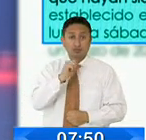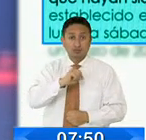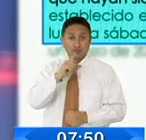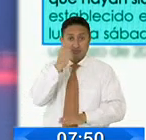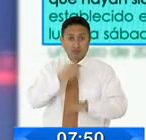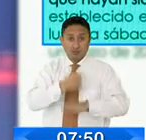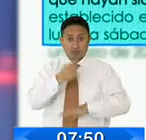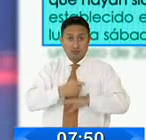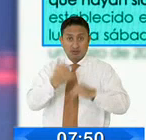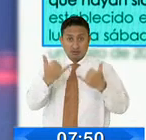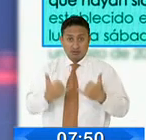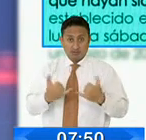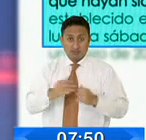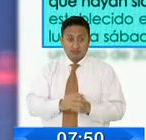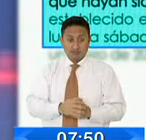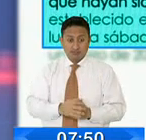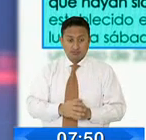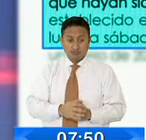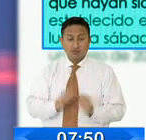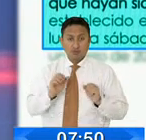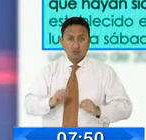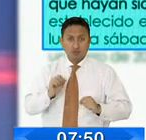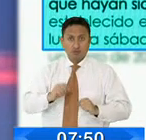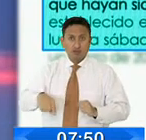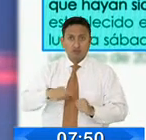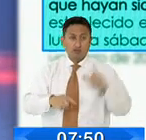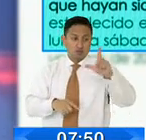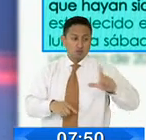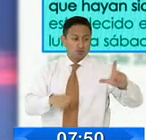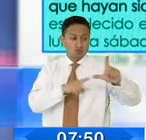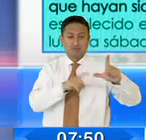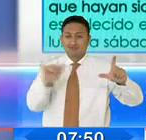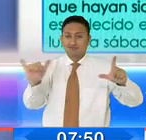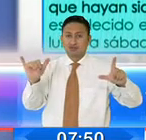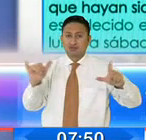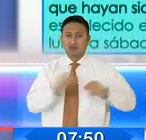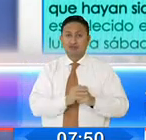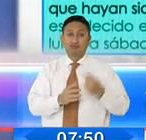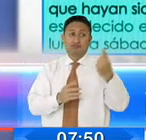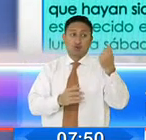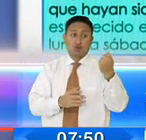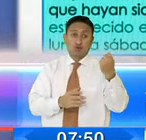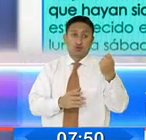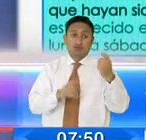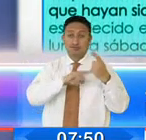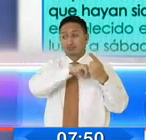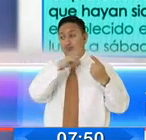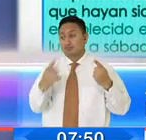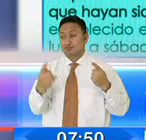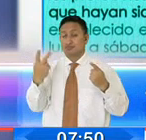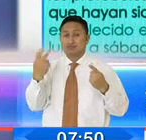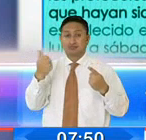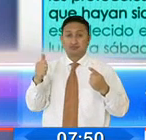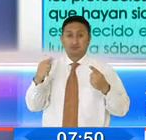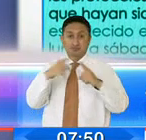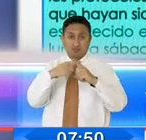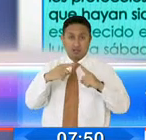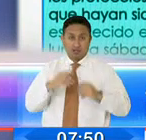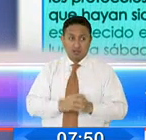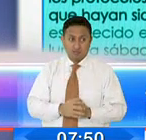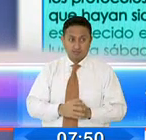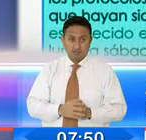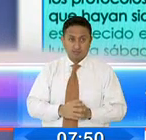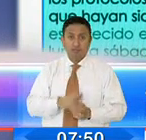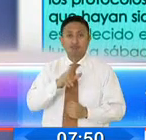ordenanzas vigentes del cantón, podrán atender de lunes a sábado desde las 11 y 30 hasta las 22 horas 30, con un